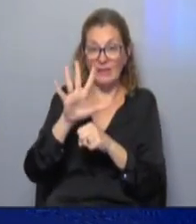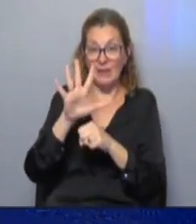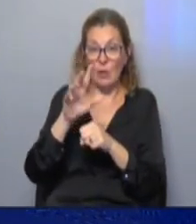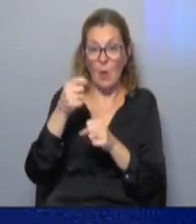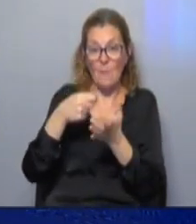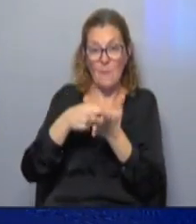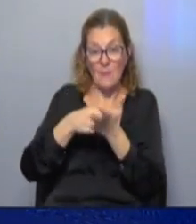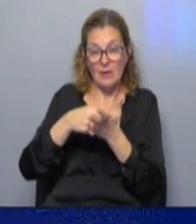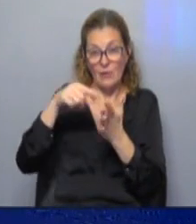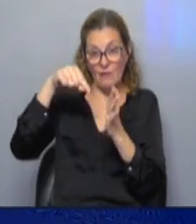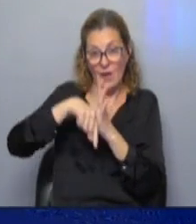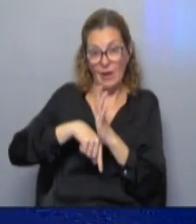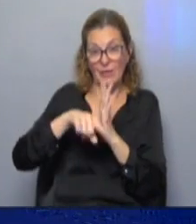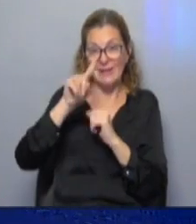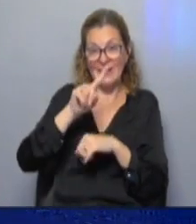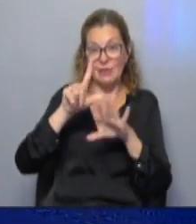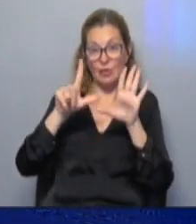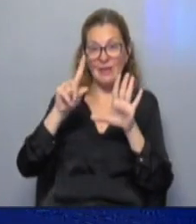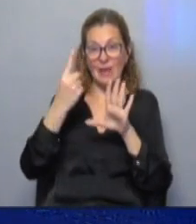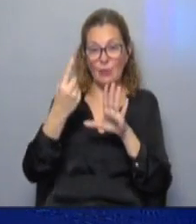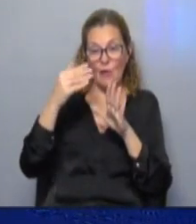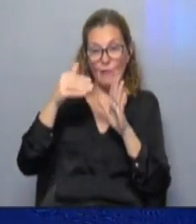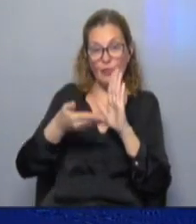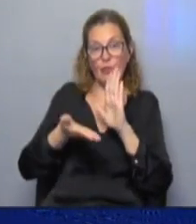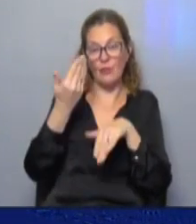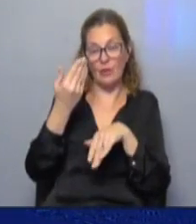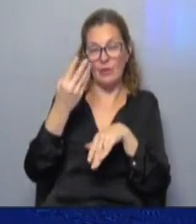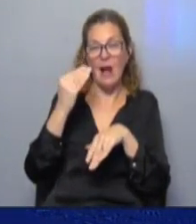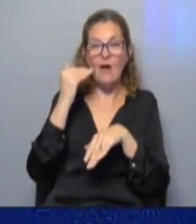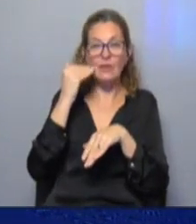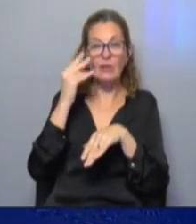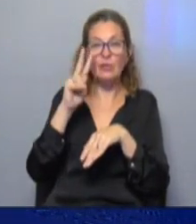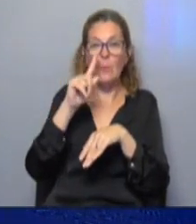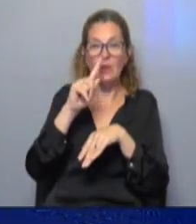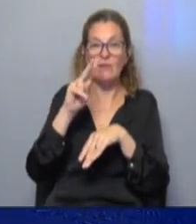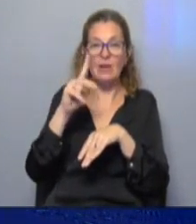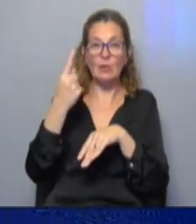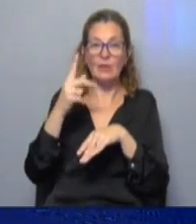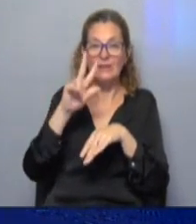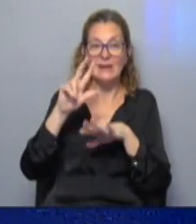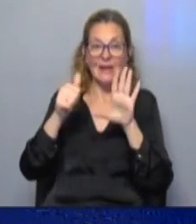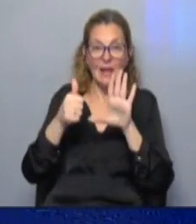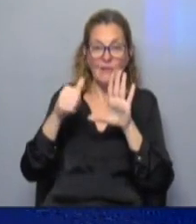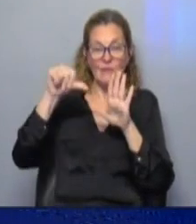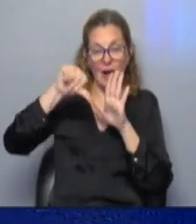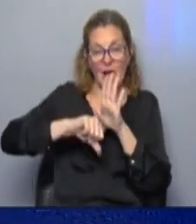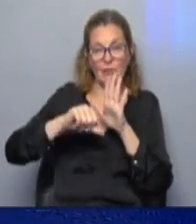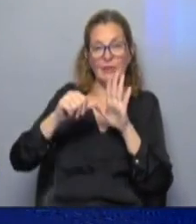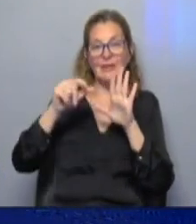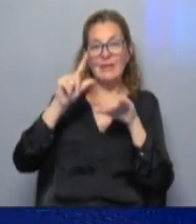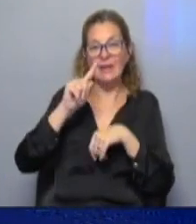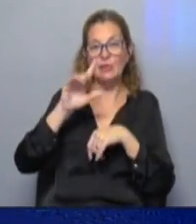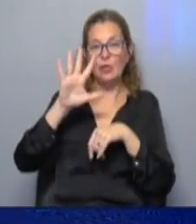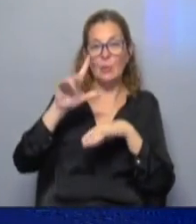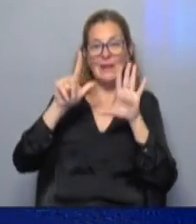bajaron su precio 171 lo subieron en abril de 2021 36 productos bajaron su precio 157